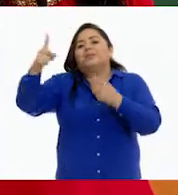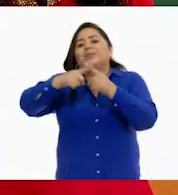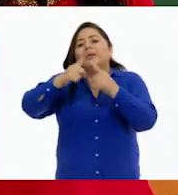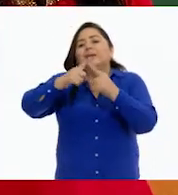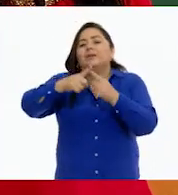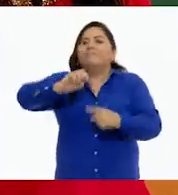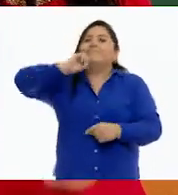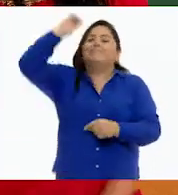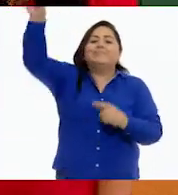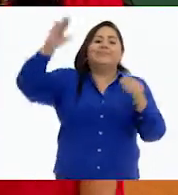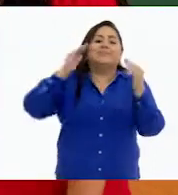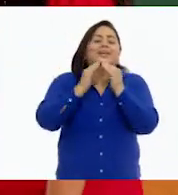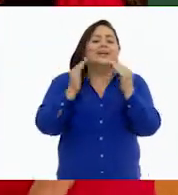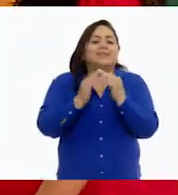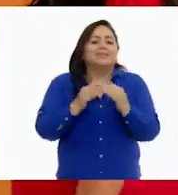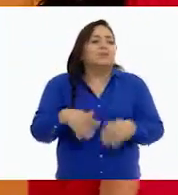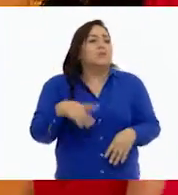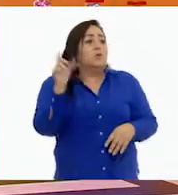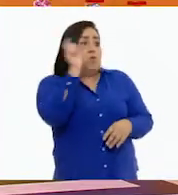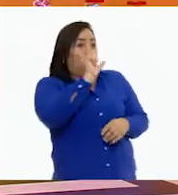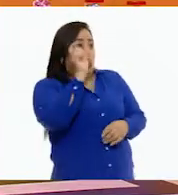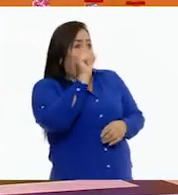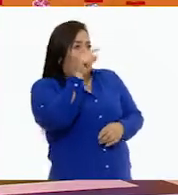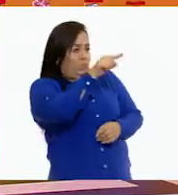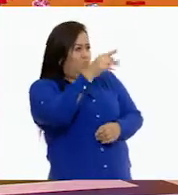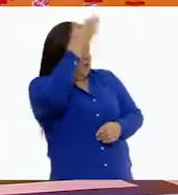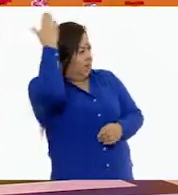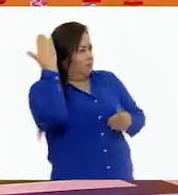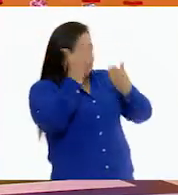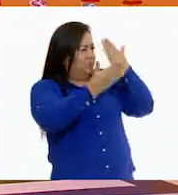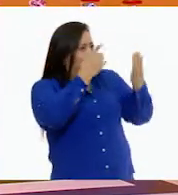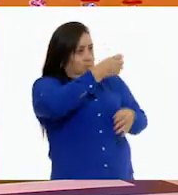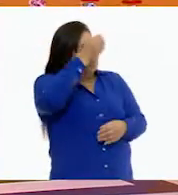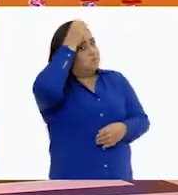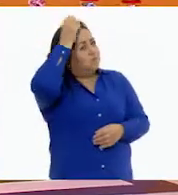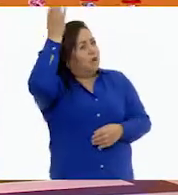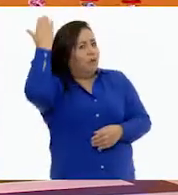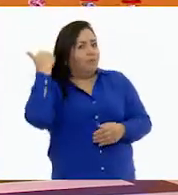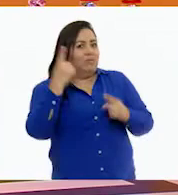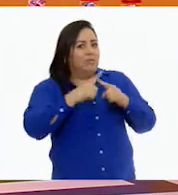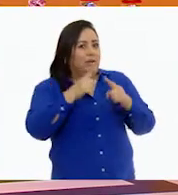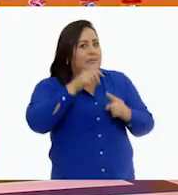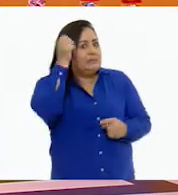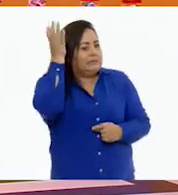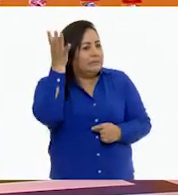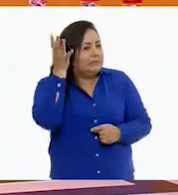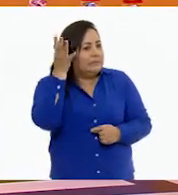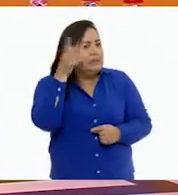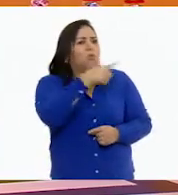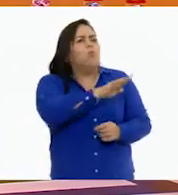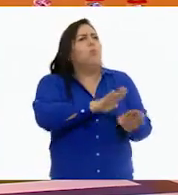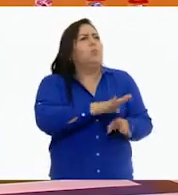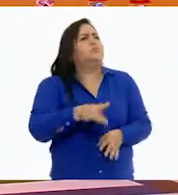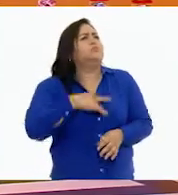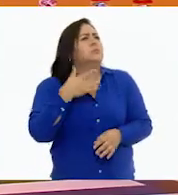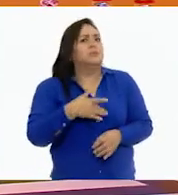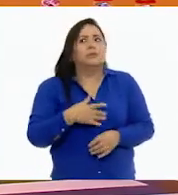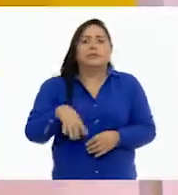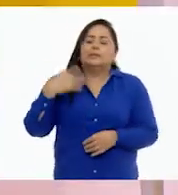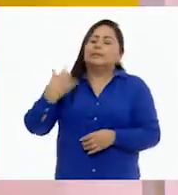en casa. Oye, Pepe, cuando tú estudiabas, ¿se te llegó a olvidar alguna vez la tarea? ¿Cómo te sentiste?